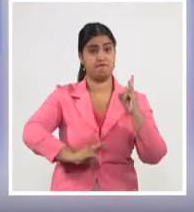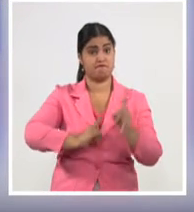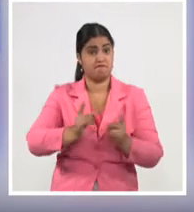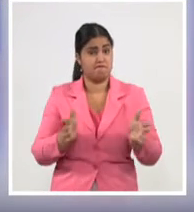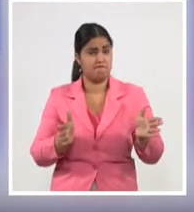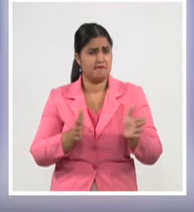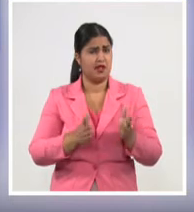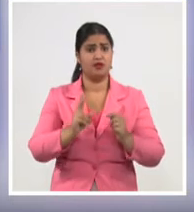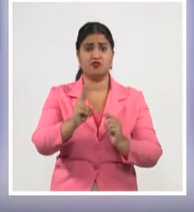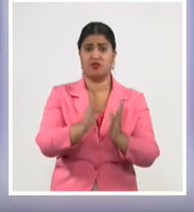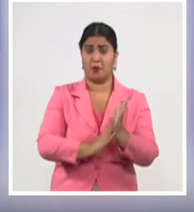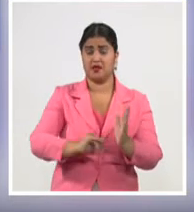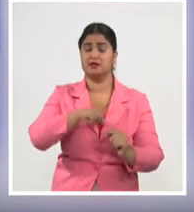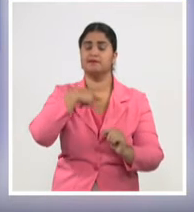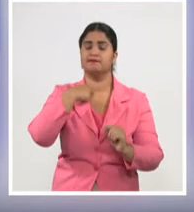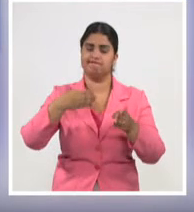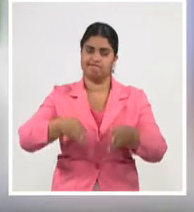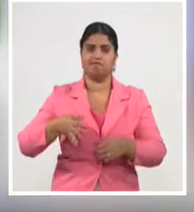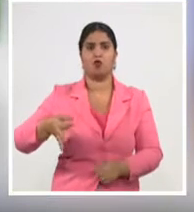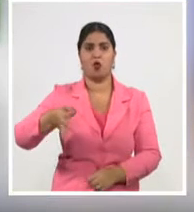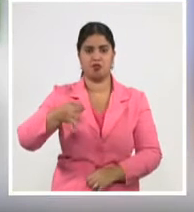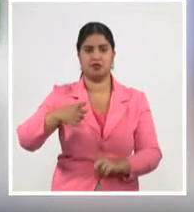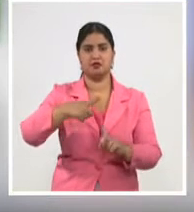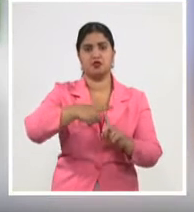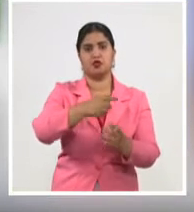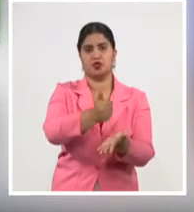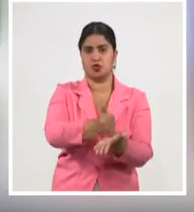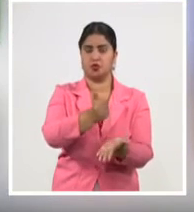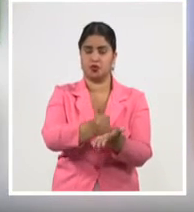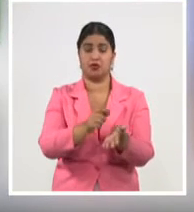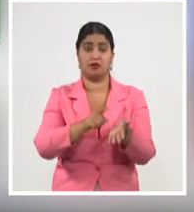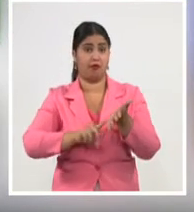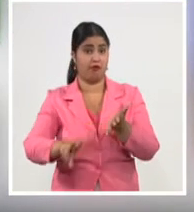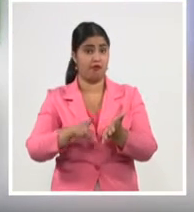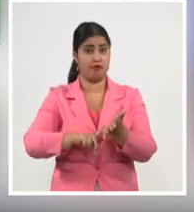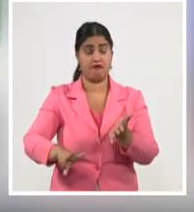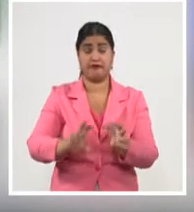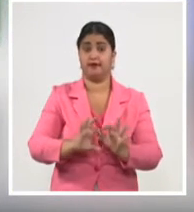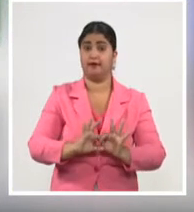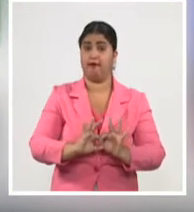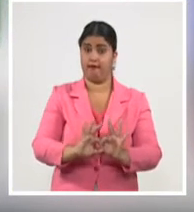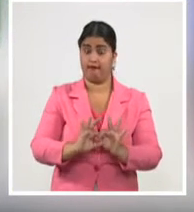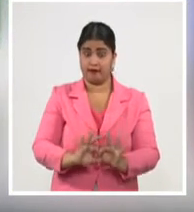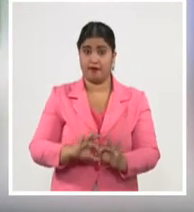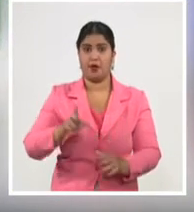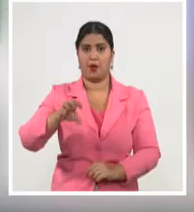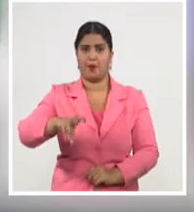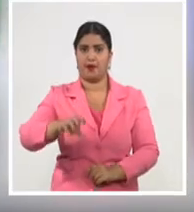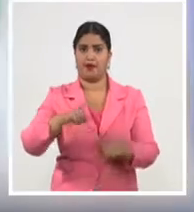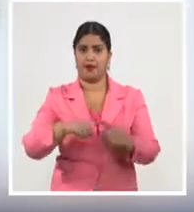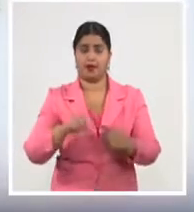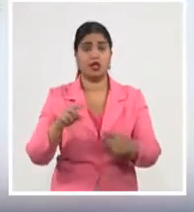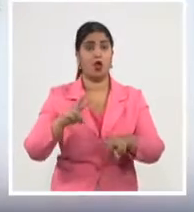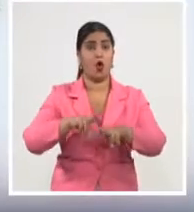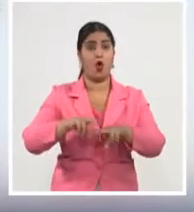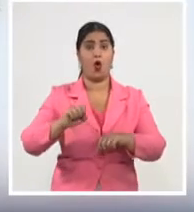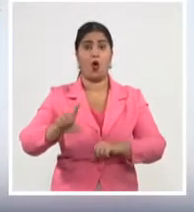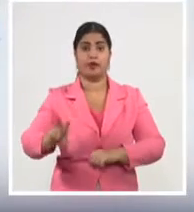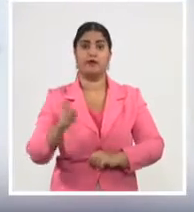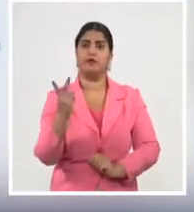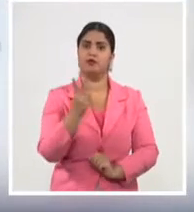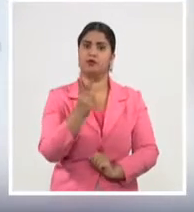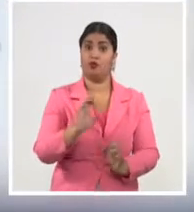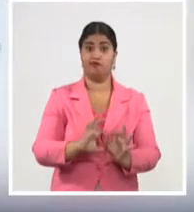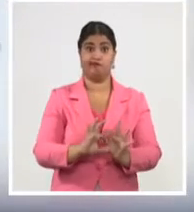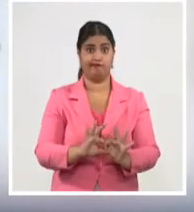del municipio de Las Tunas. Las provincias con mayor incidencia de la enfermedad fueron Pinar del Río y Holguín, aunque por